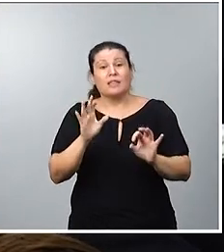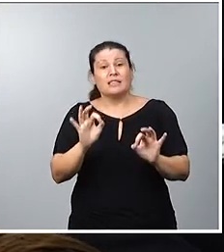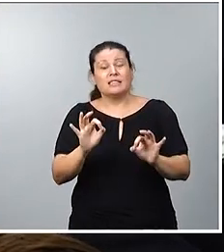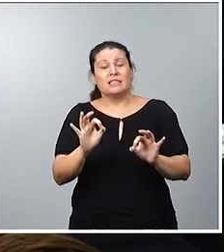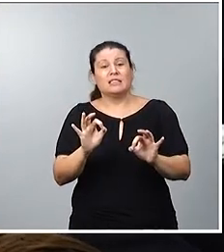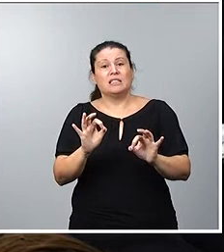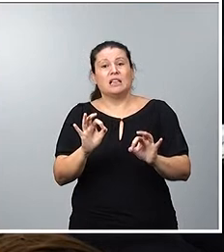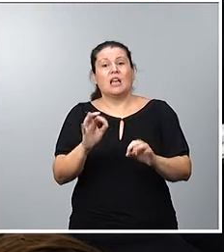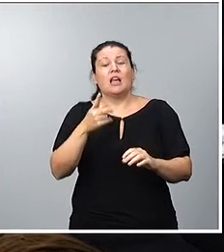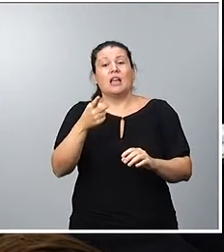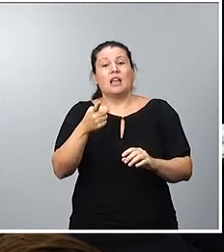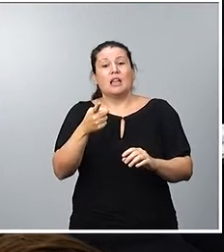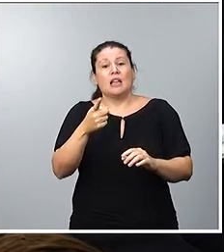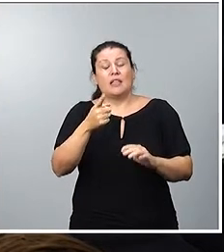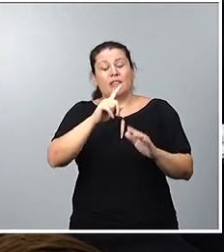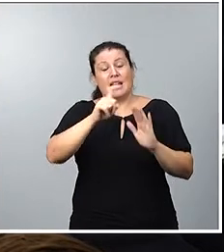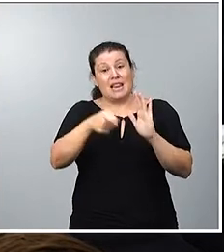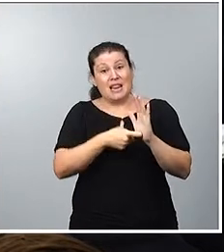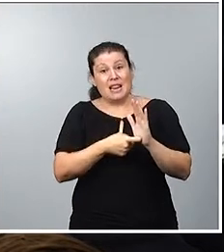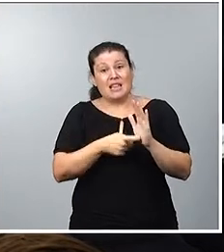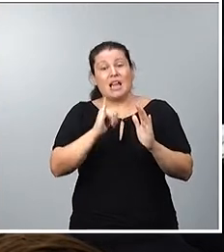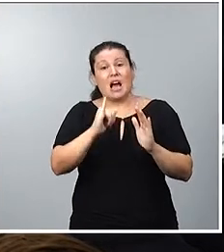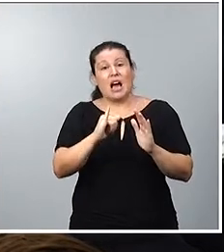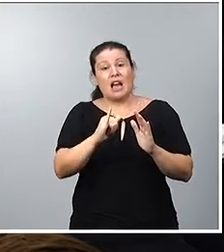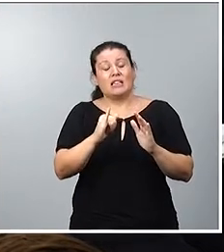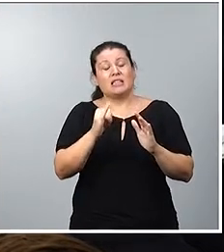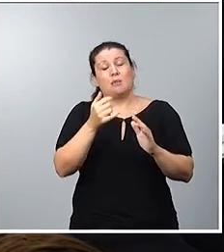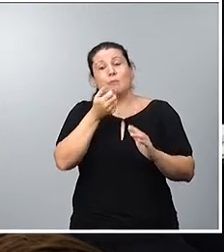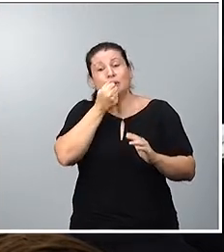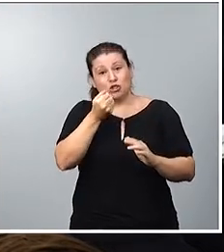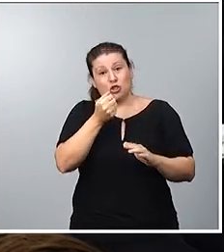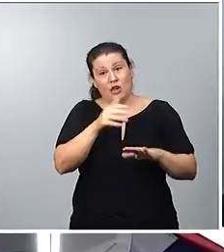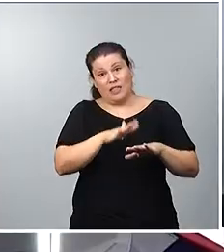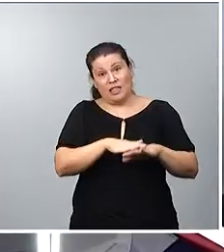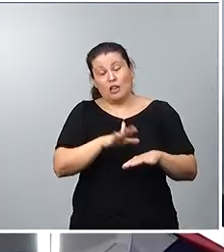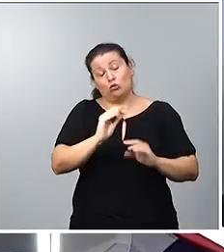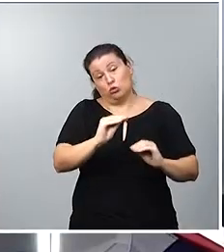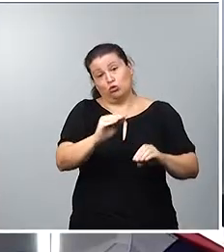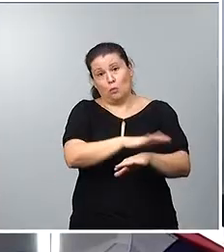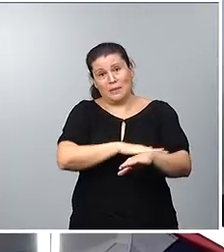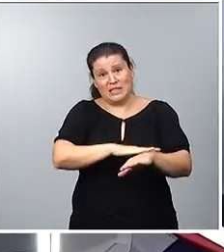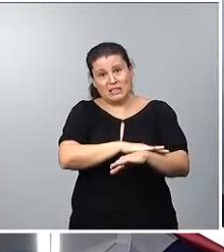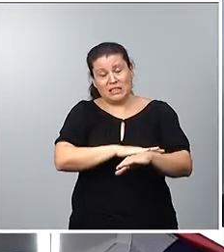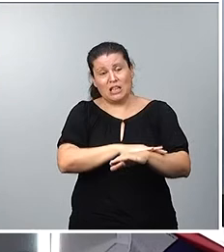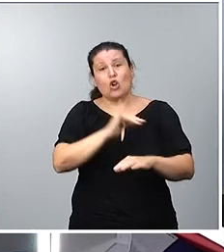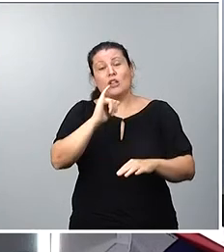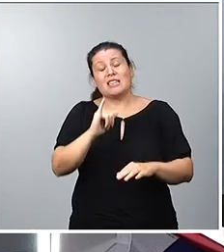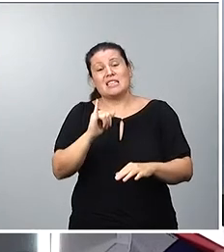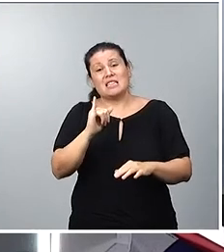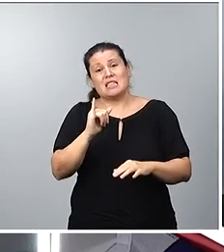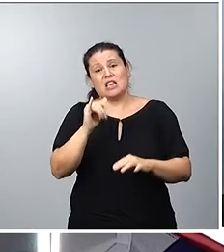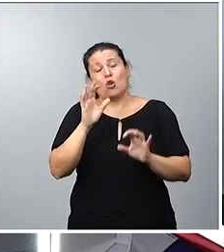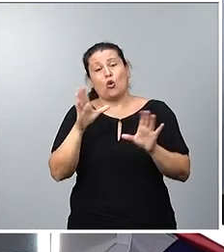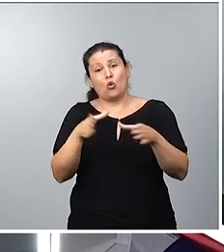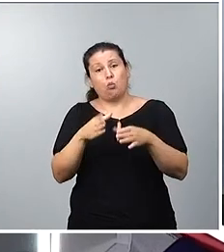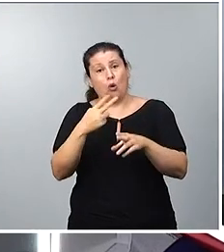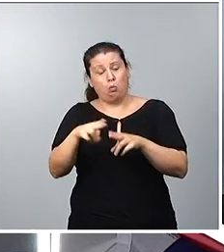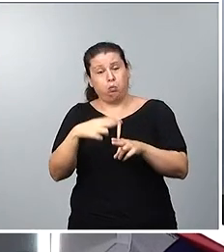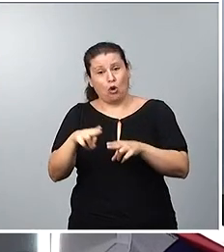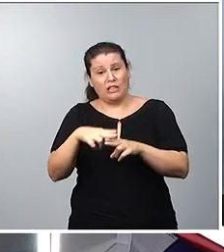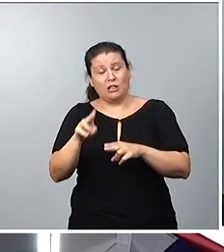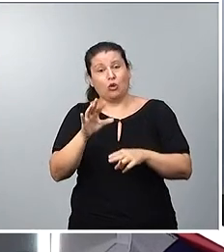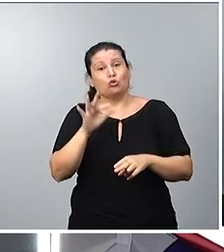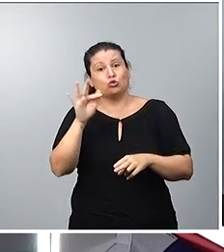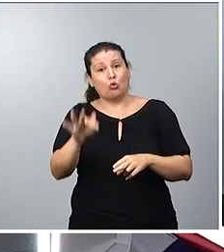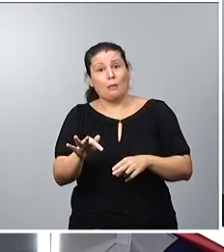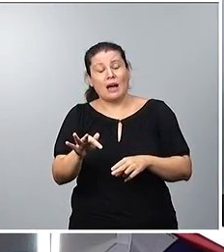de interpretación de la ley entre el sector socialista o su ministerio y sumar, y es que ellos dicen que se podría actuar